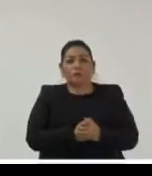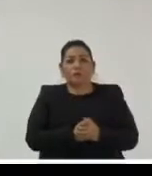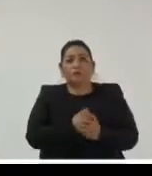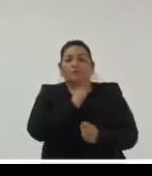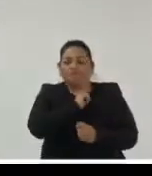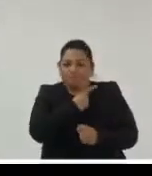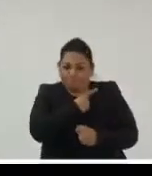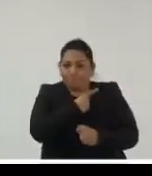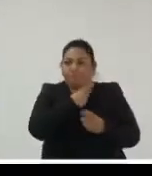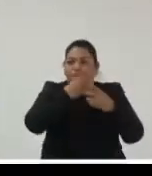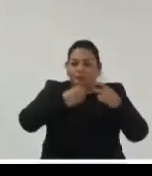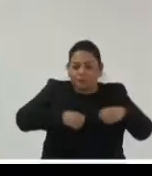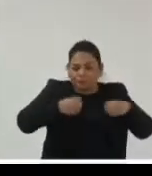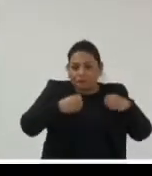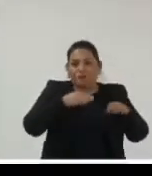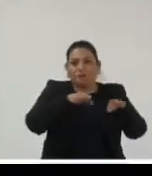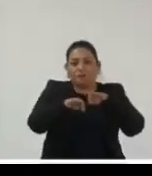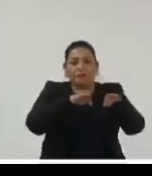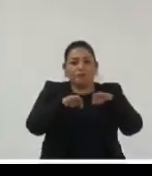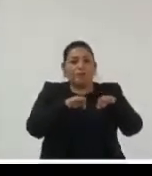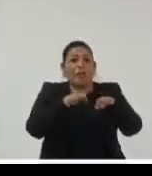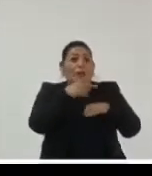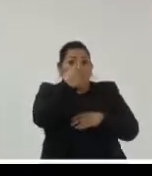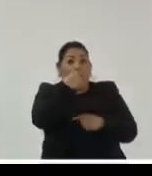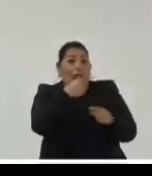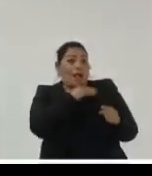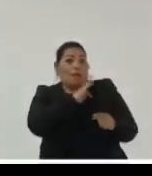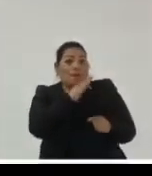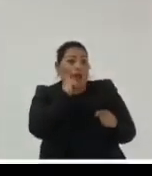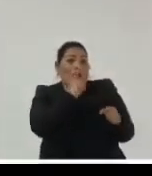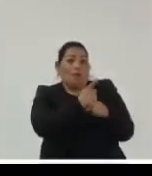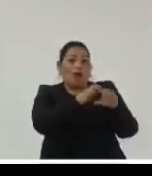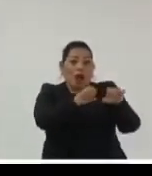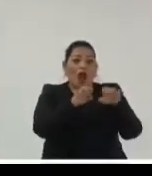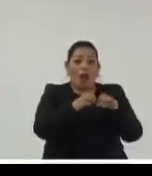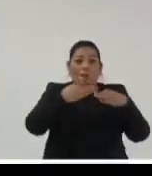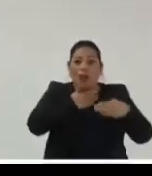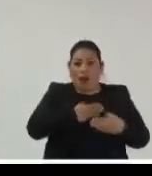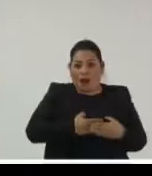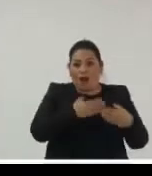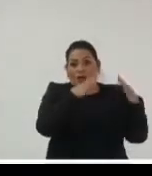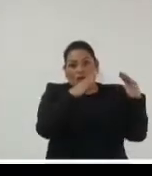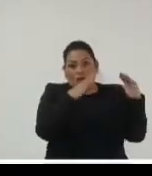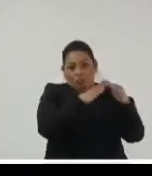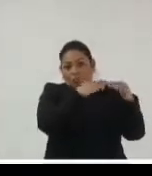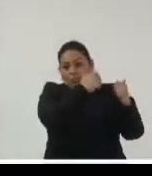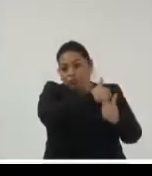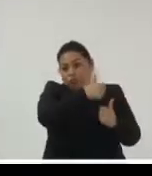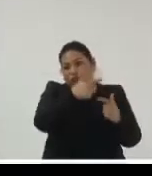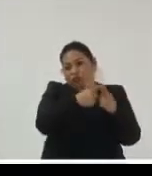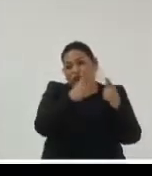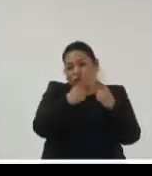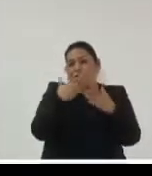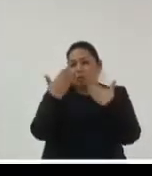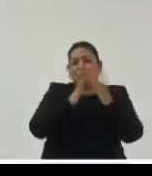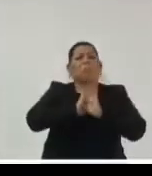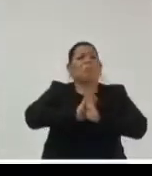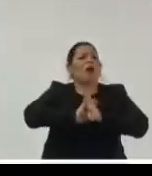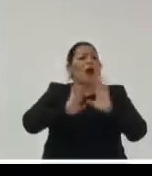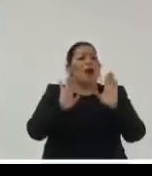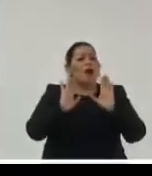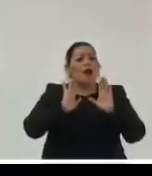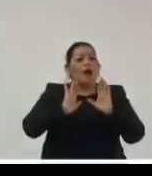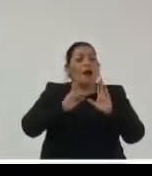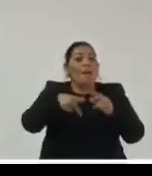salud ocupacional y de todo para determinar posibilidad o no de espacios físicos en casas para utilizarlos todo eso y